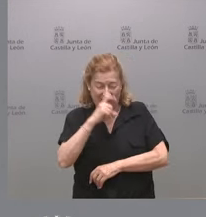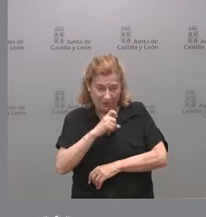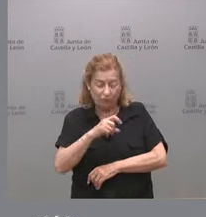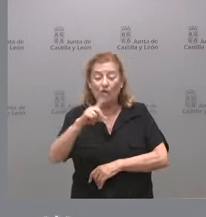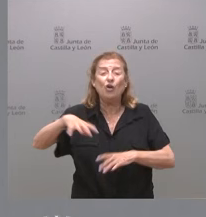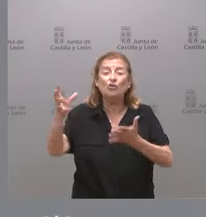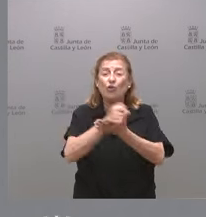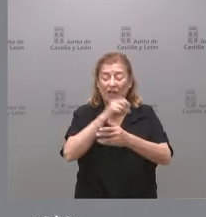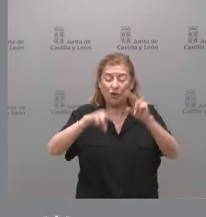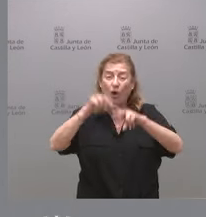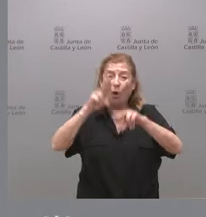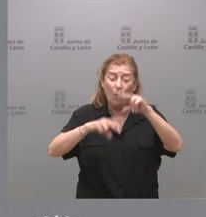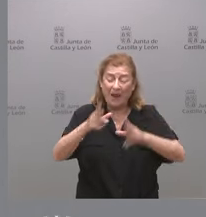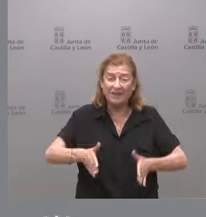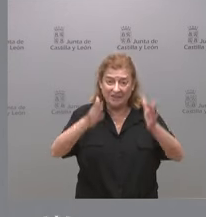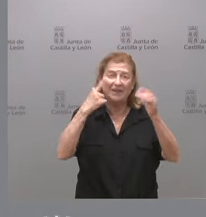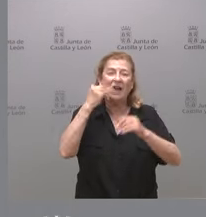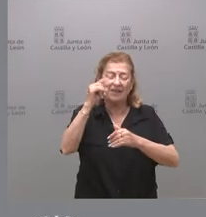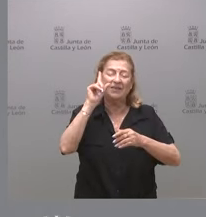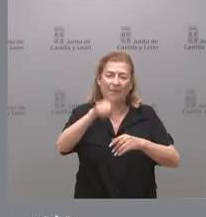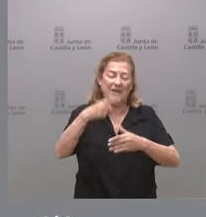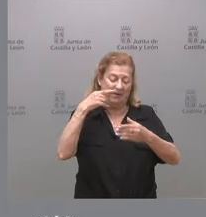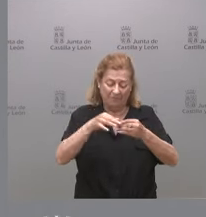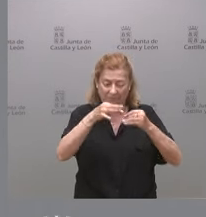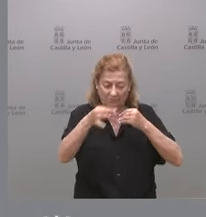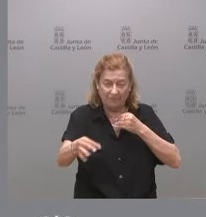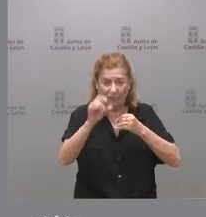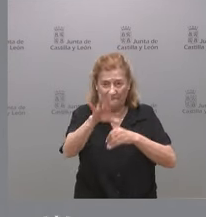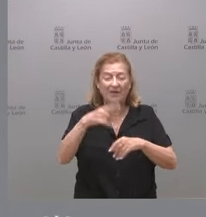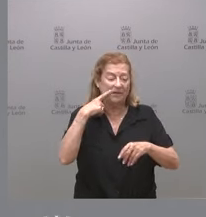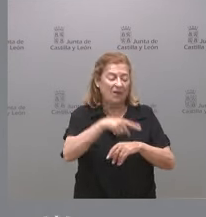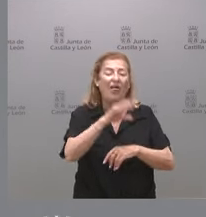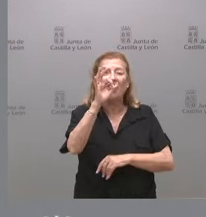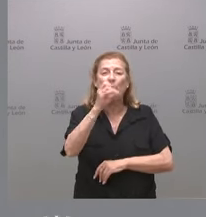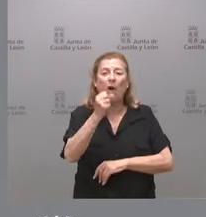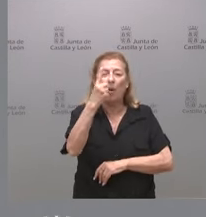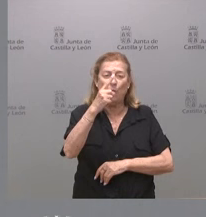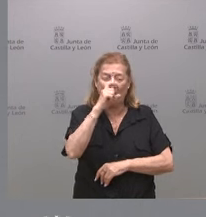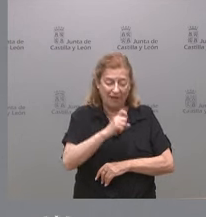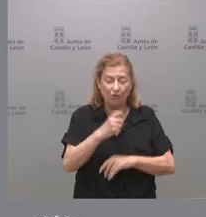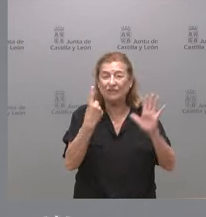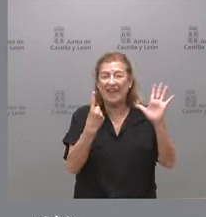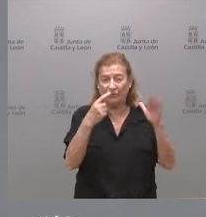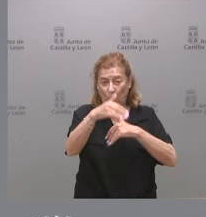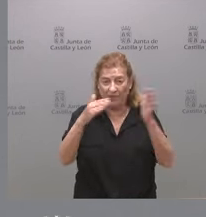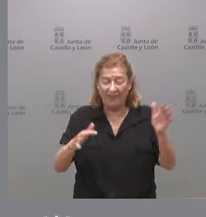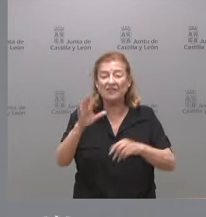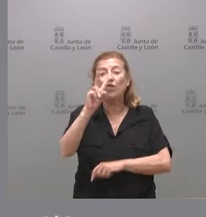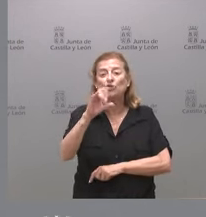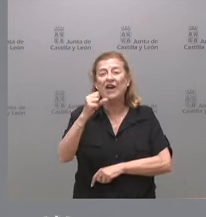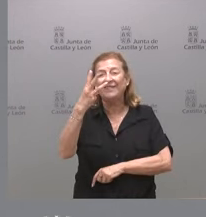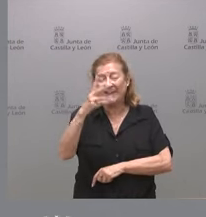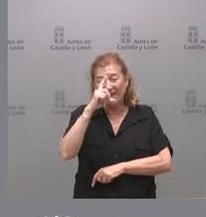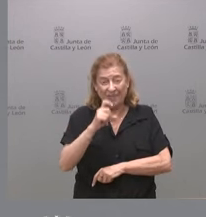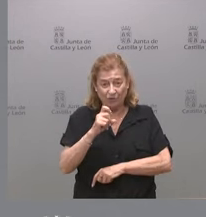en detalle, que van distinguiendo también por el tipo de unidades. De cero a un año, seis unidades. De dos a tres